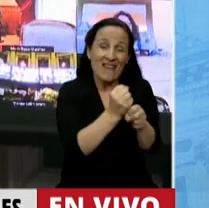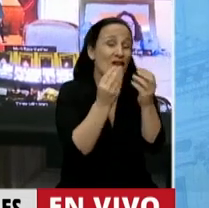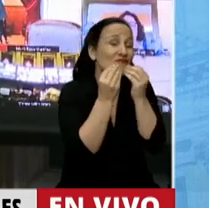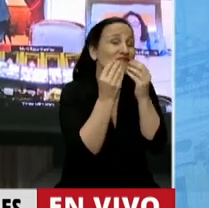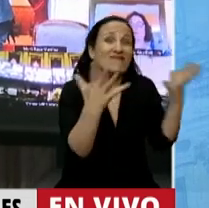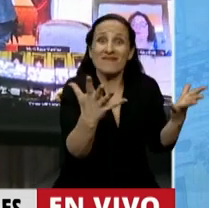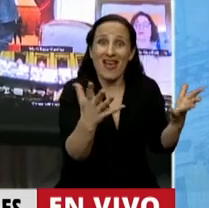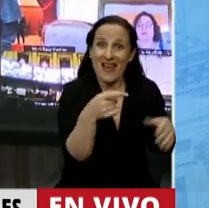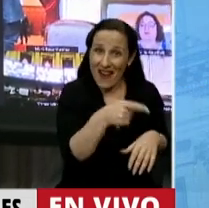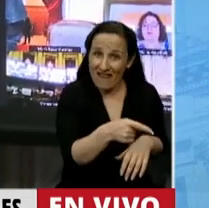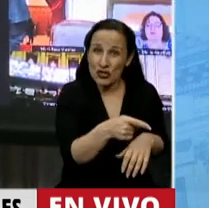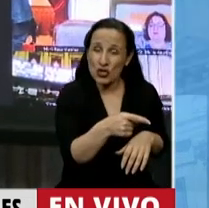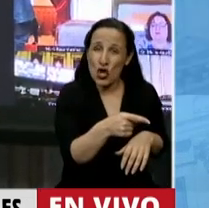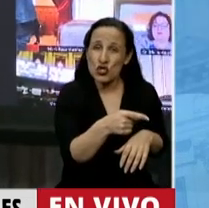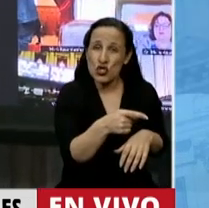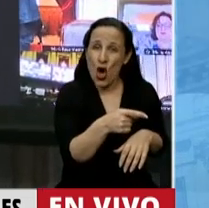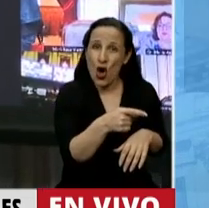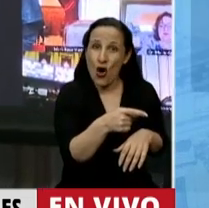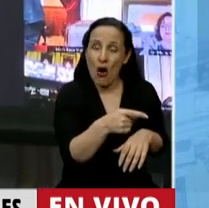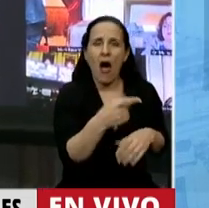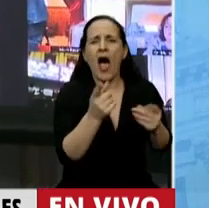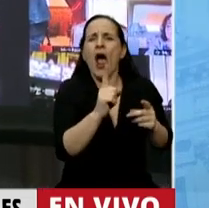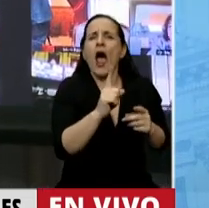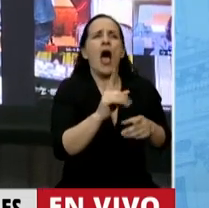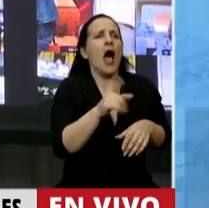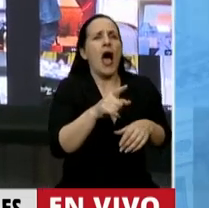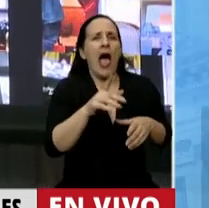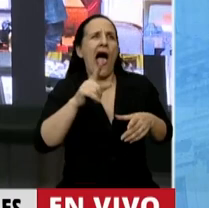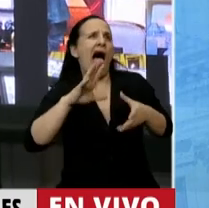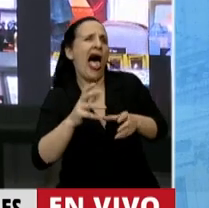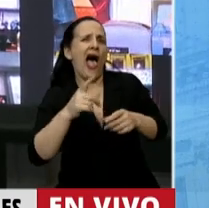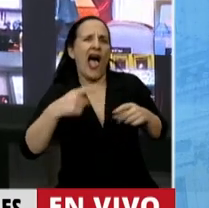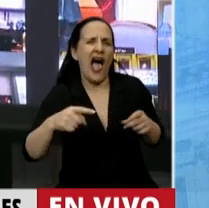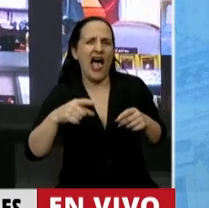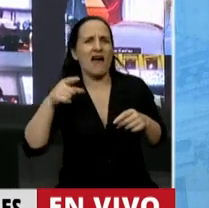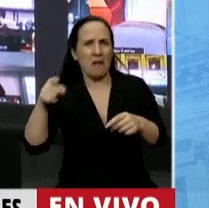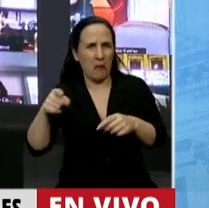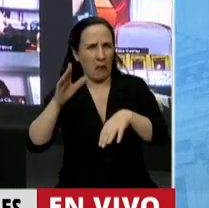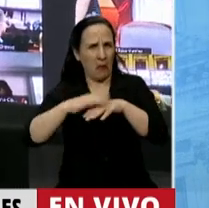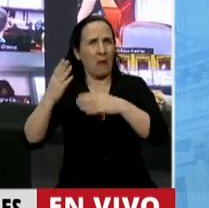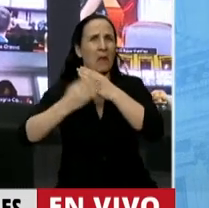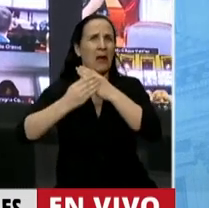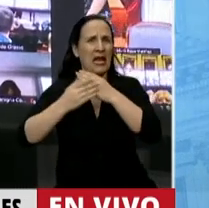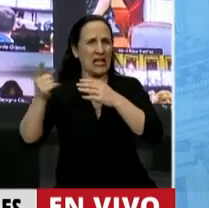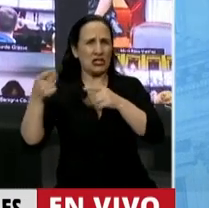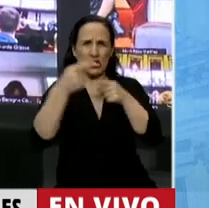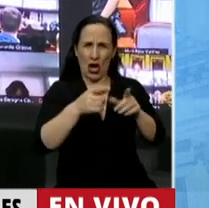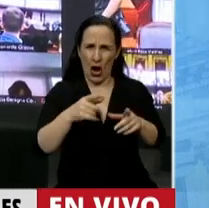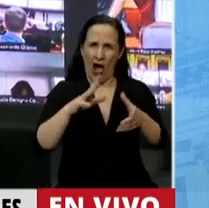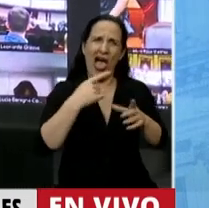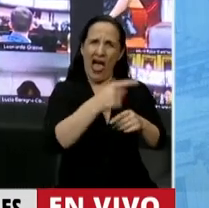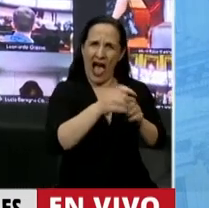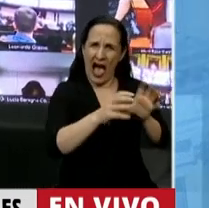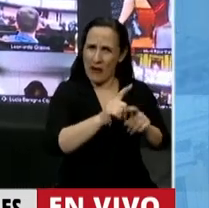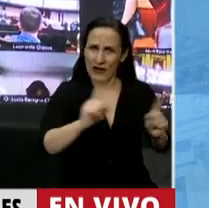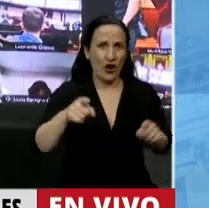no va a ser empeñada, ni va a ser empañada por ninguno de estos funcionarios que lo que deben